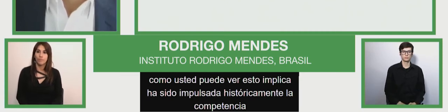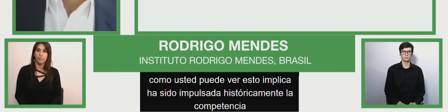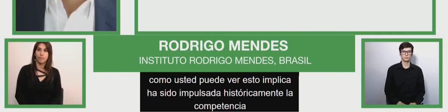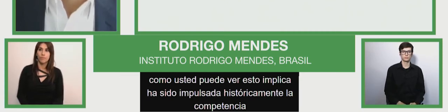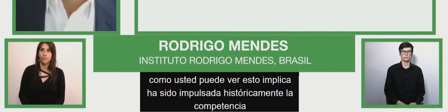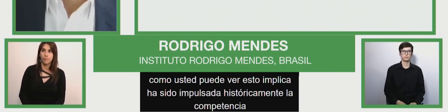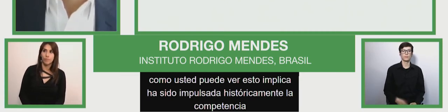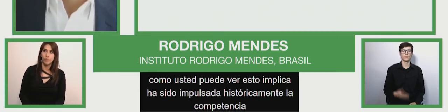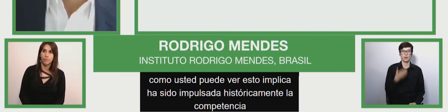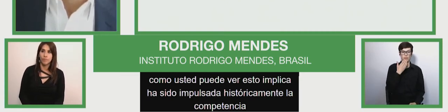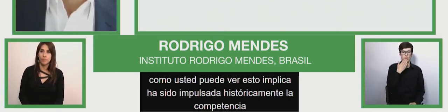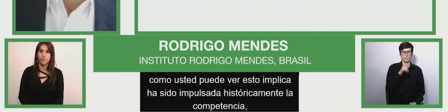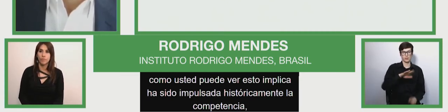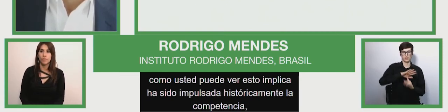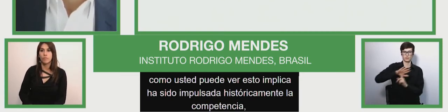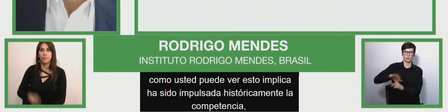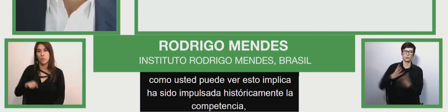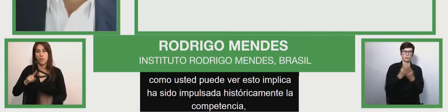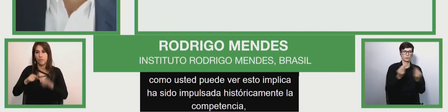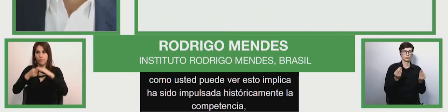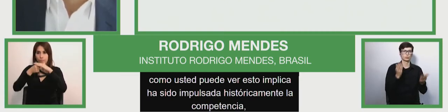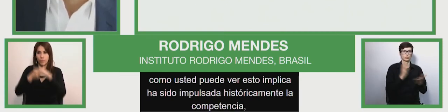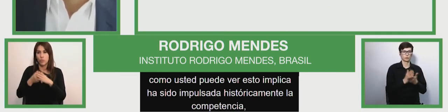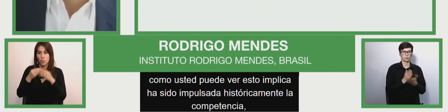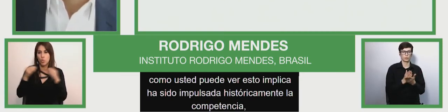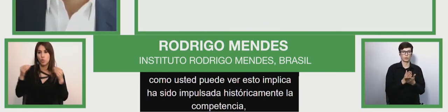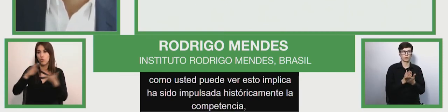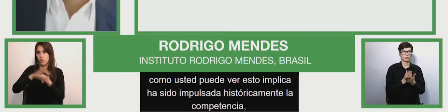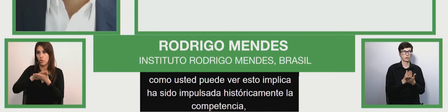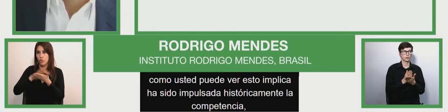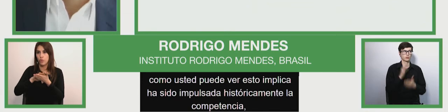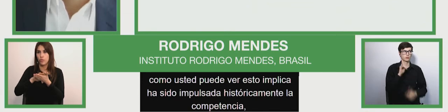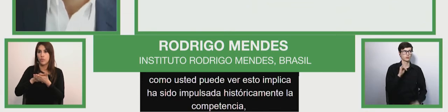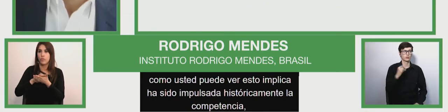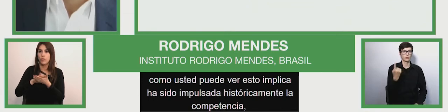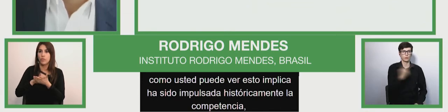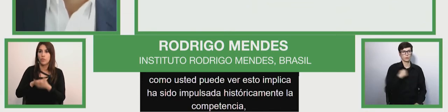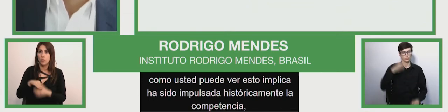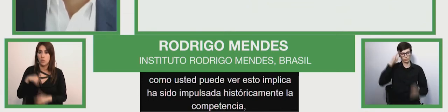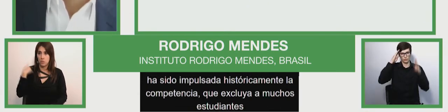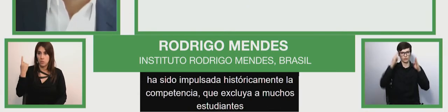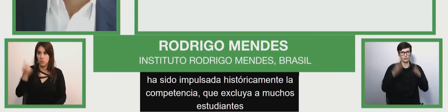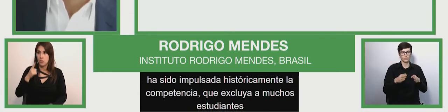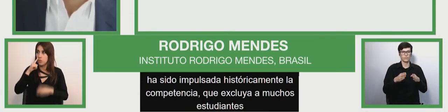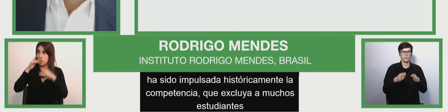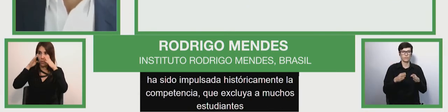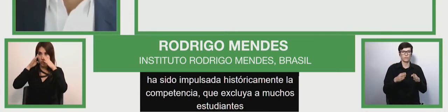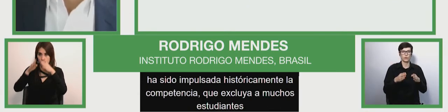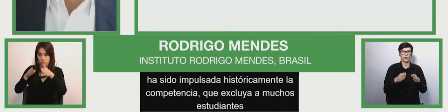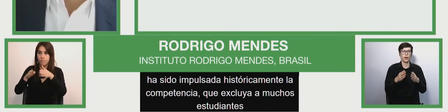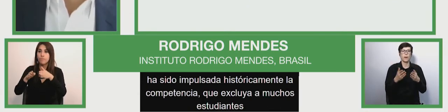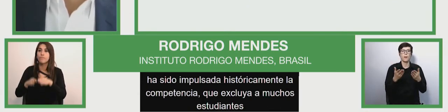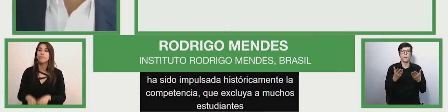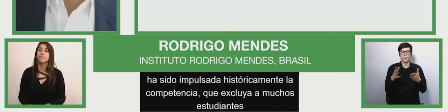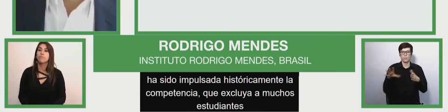excluye a muchos estudiantes nuestro enfoque aborda la educación de